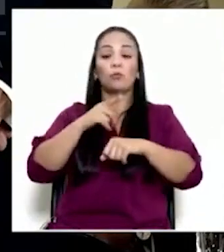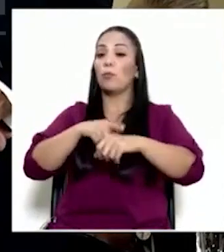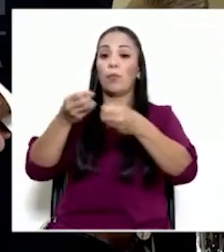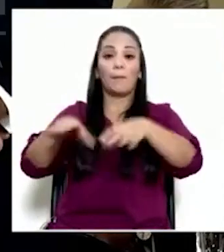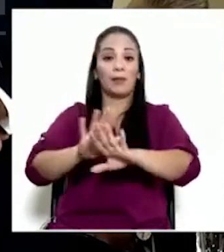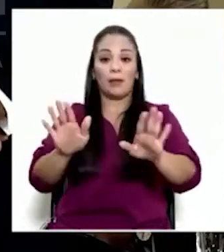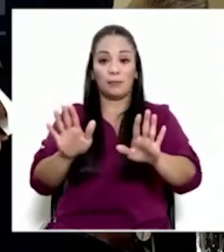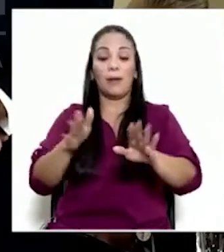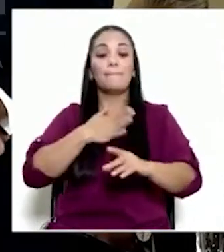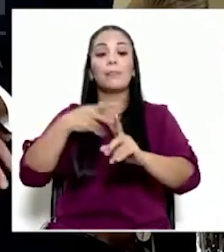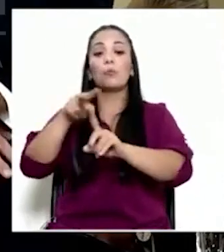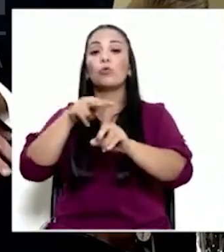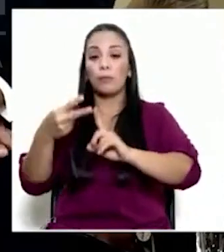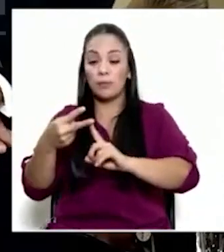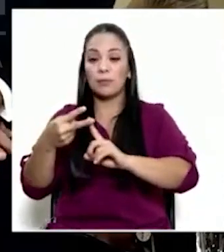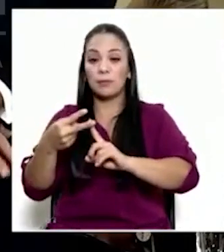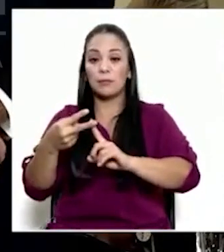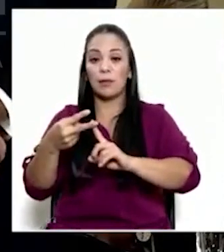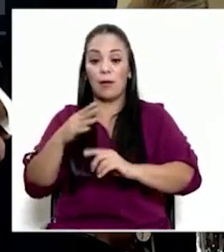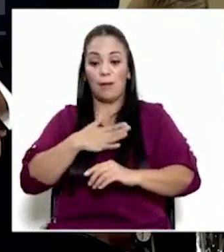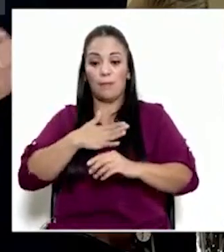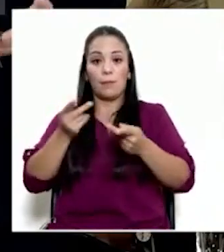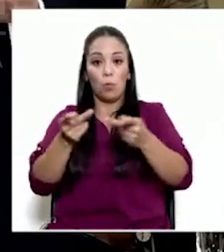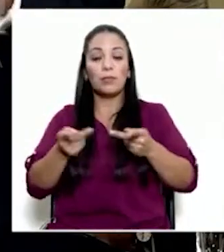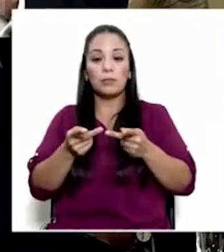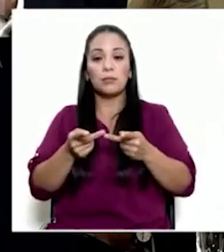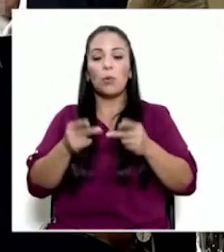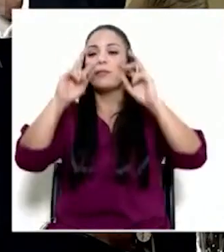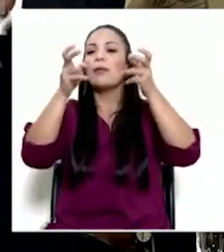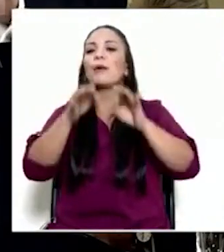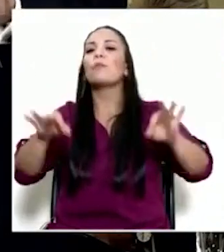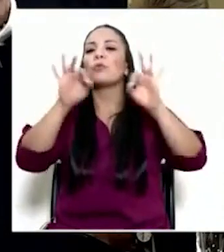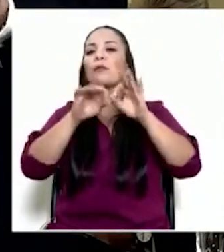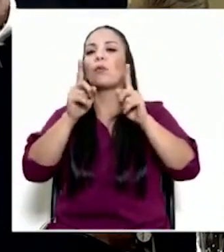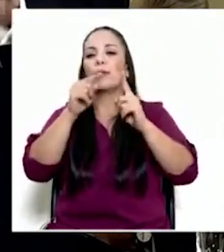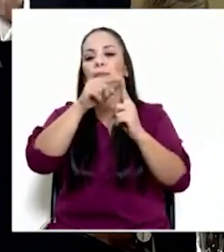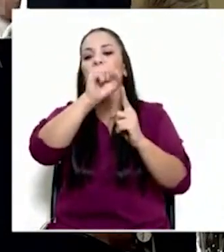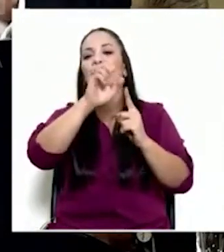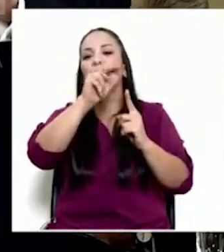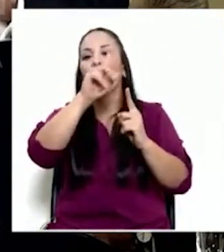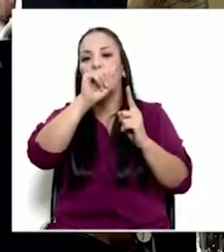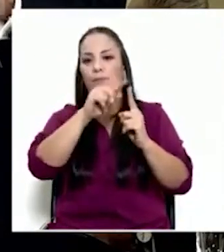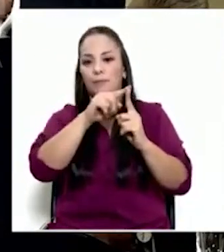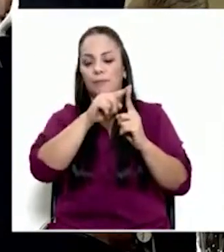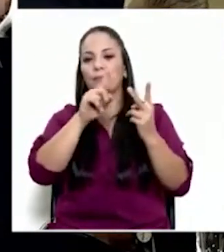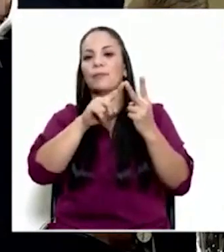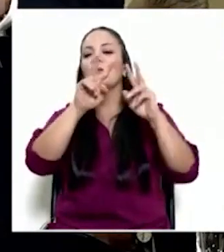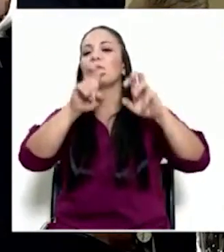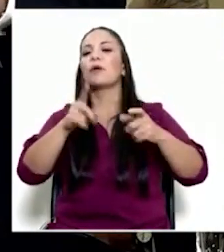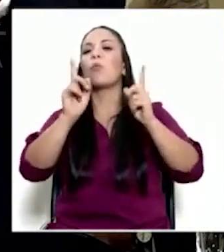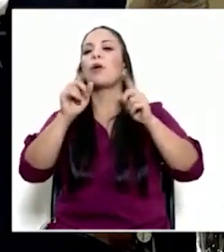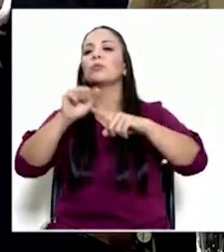pero desde mi punto de vista, desde donde yo me siento, el tema fundamental es cenada, revisar cuáles son las